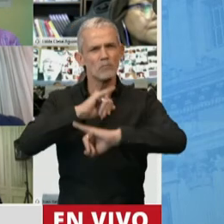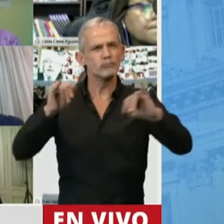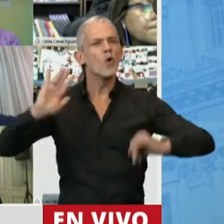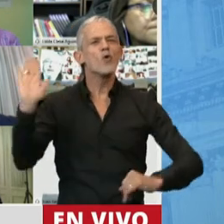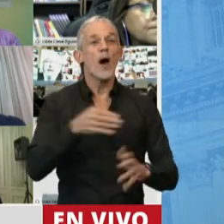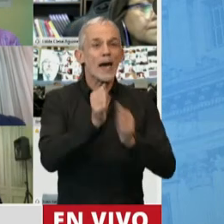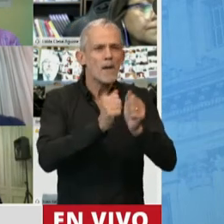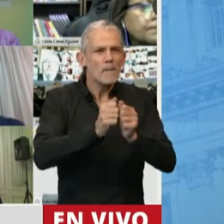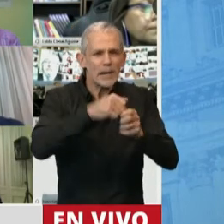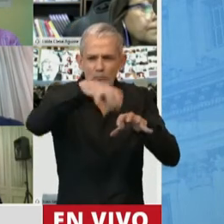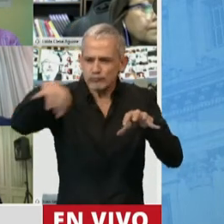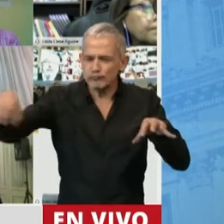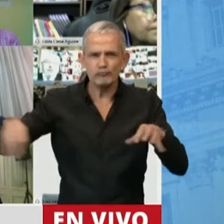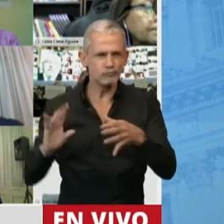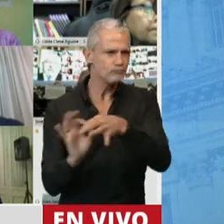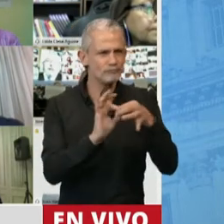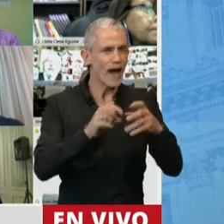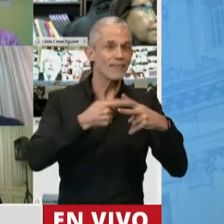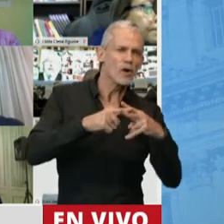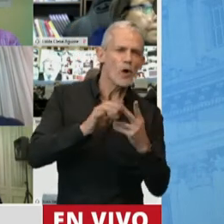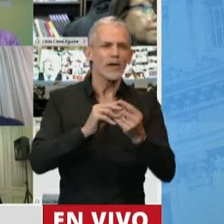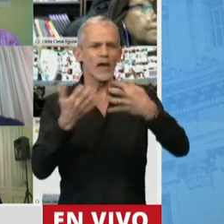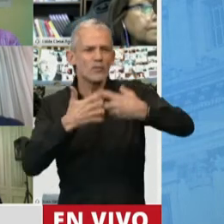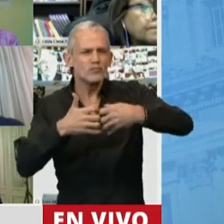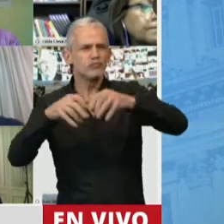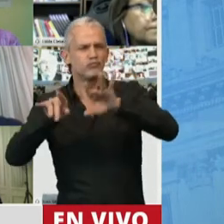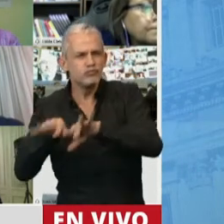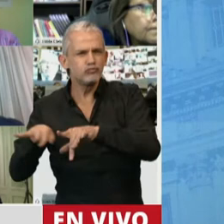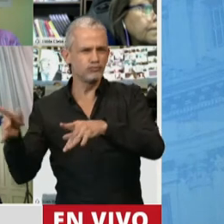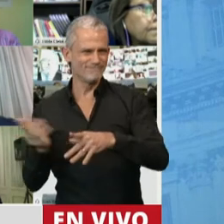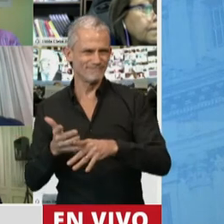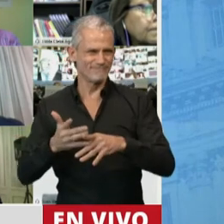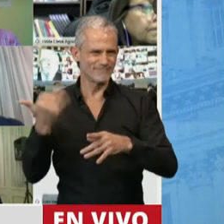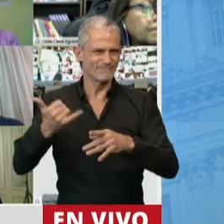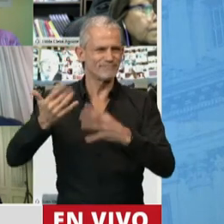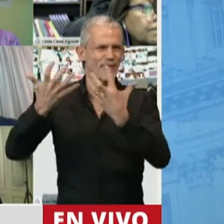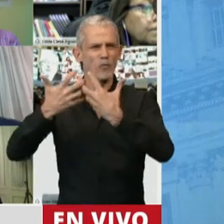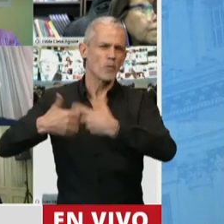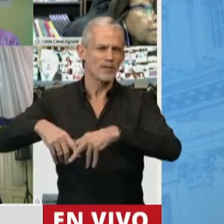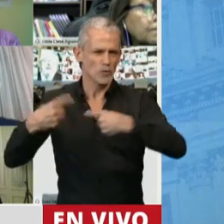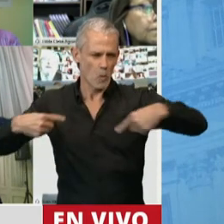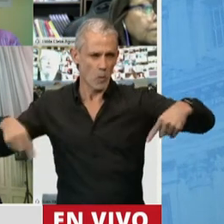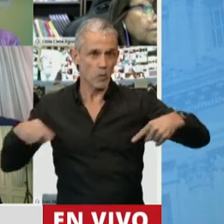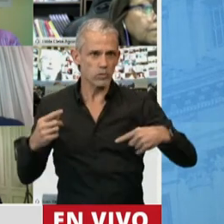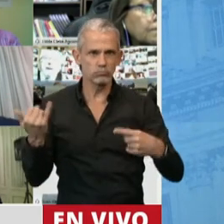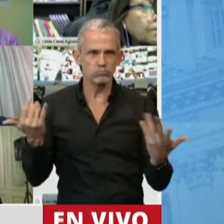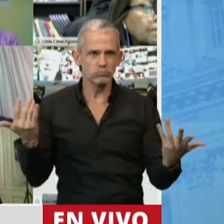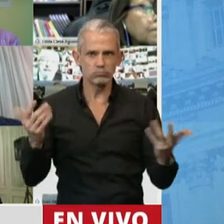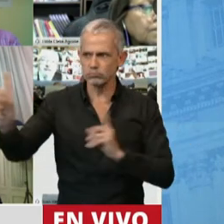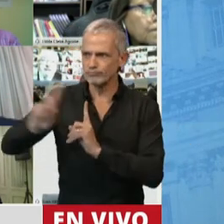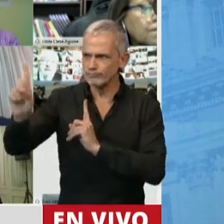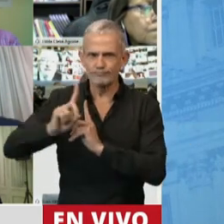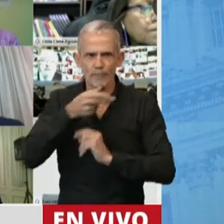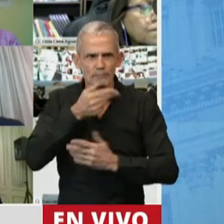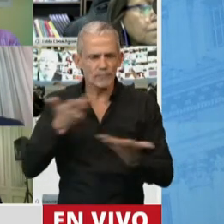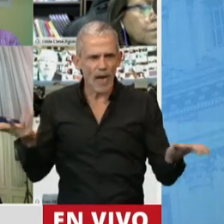empresas vinculadas a la tecnología, al hardware, al software, a la automación, que se quedaron sin clientes,